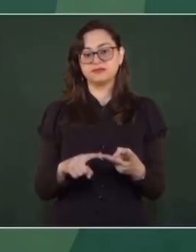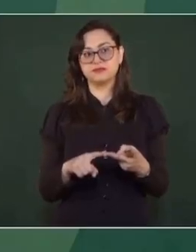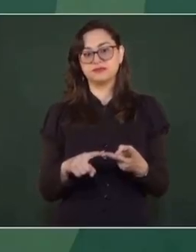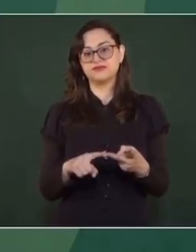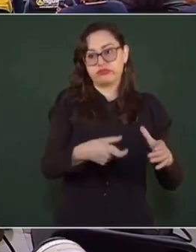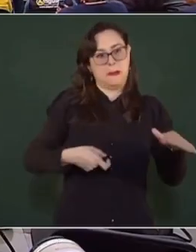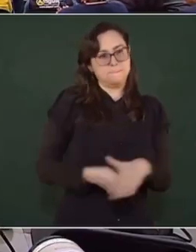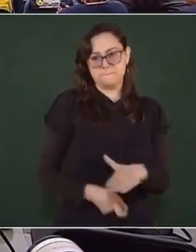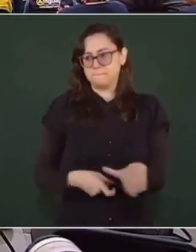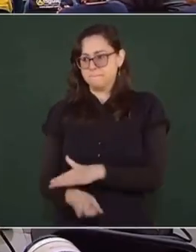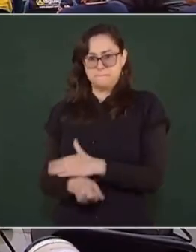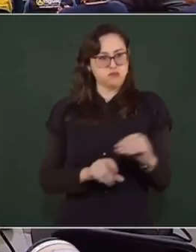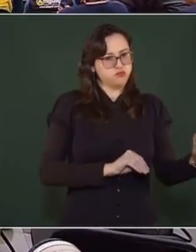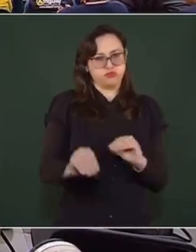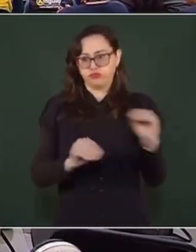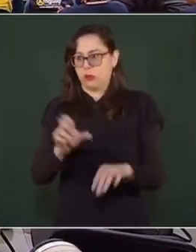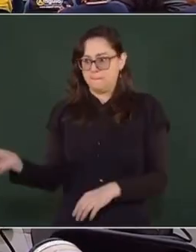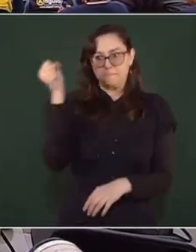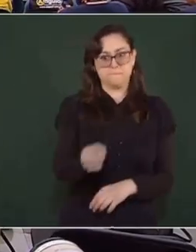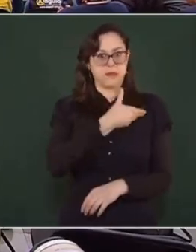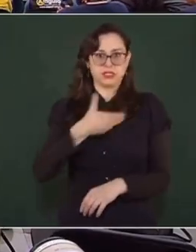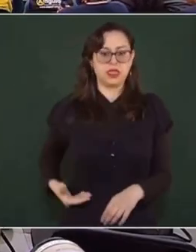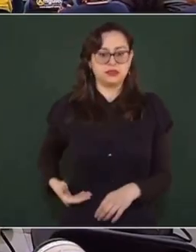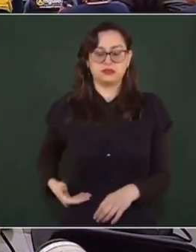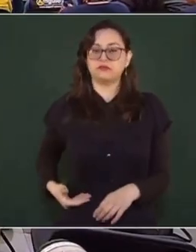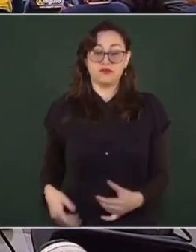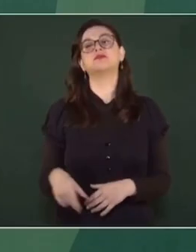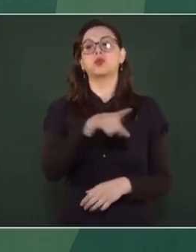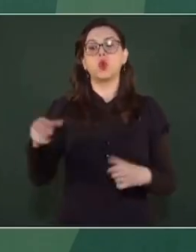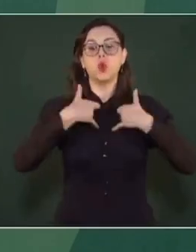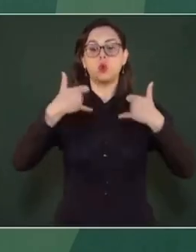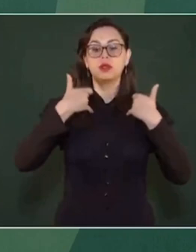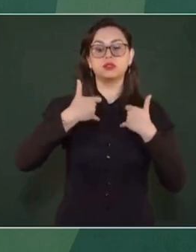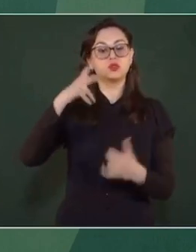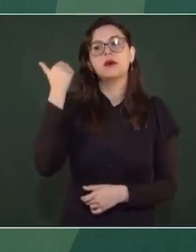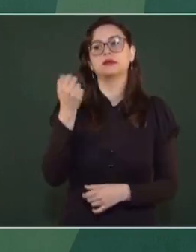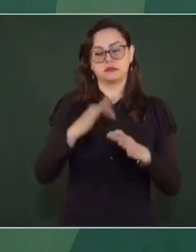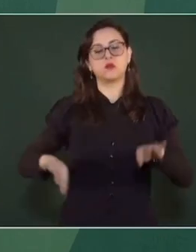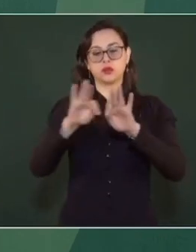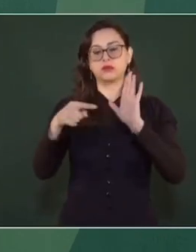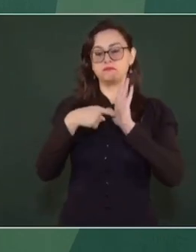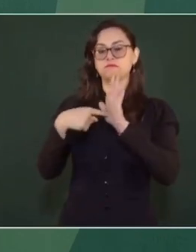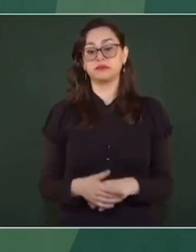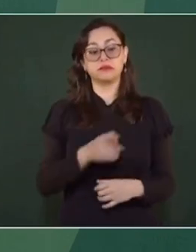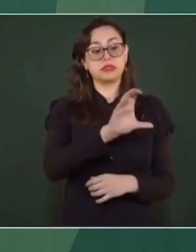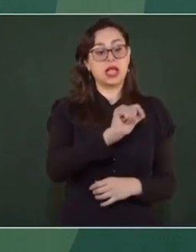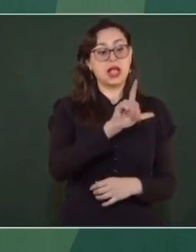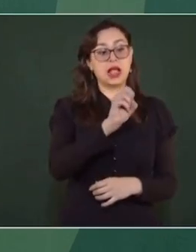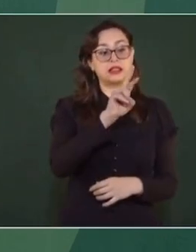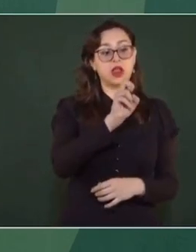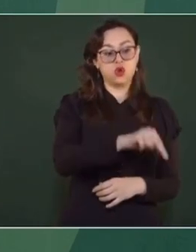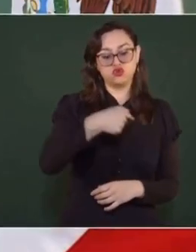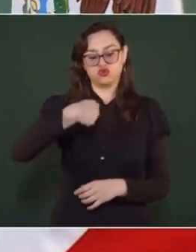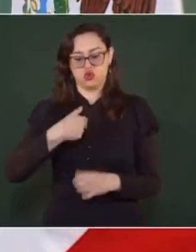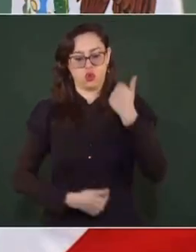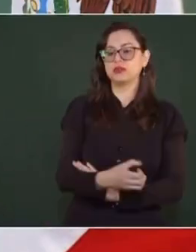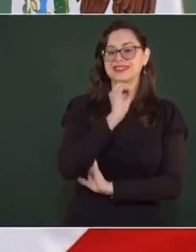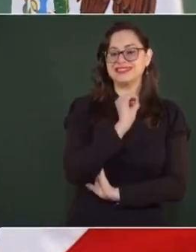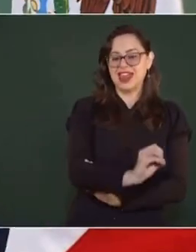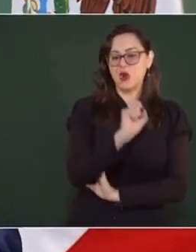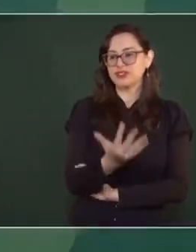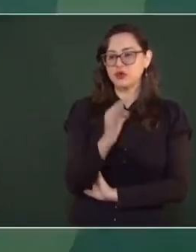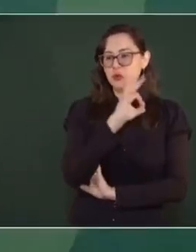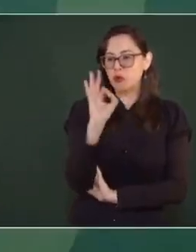espurio. Él no ganó la elección, hubo un fraude. A Calderón se le impuso con una supuesta ventaja del 0.5%,